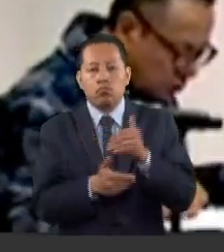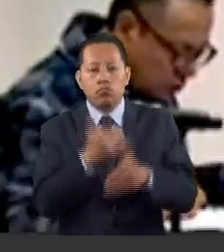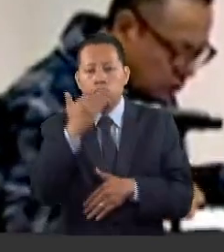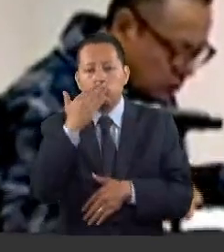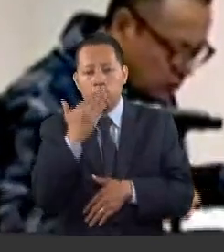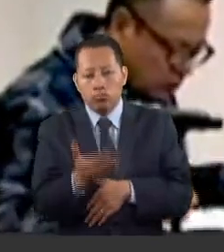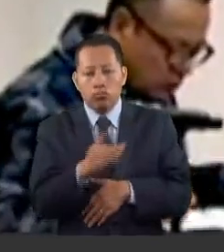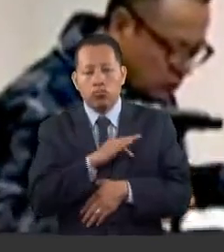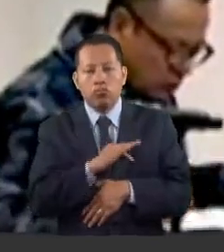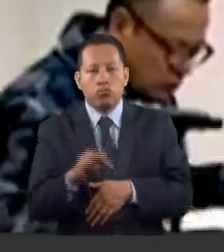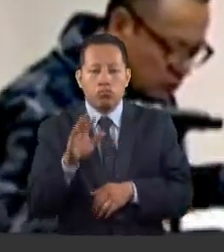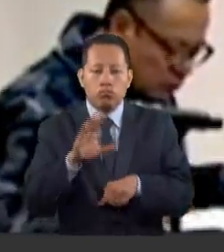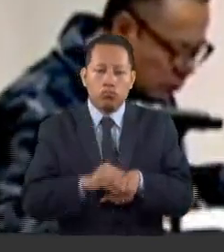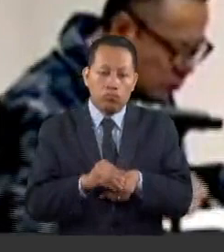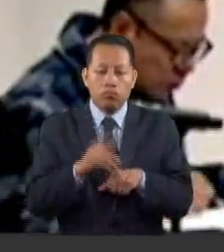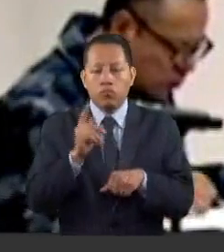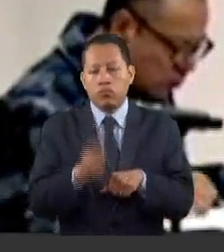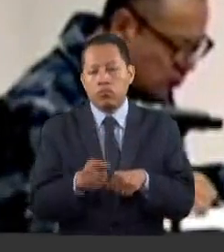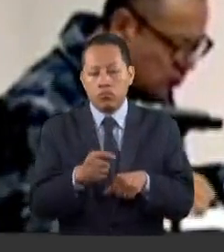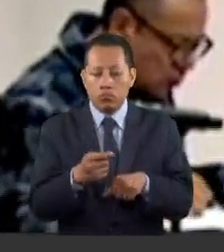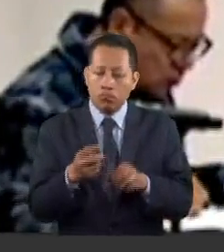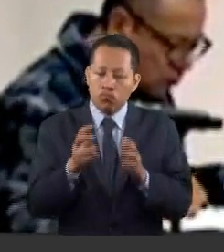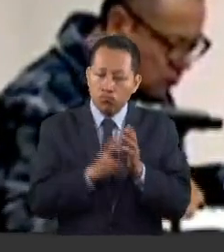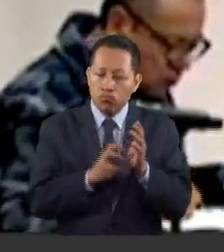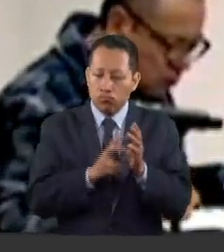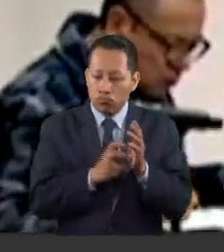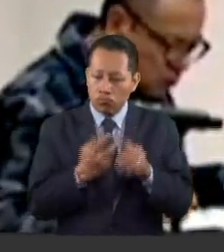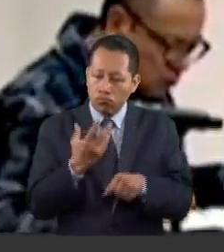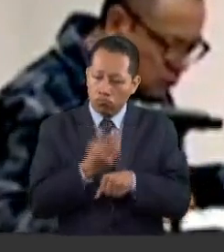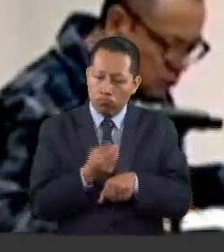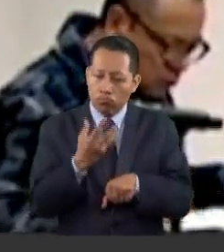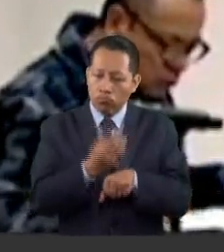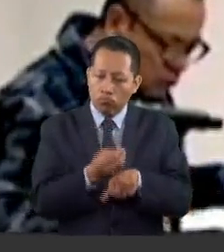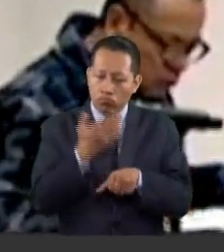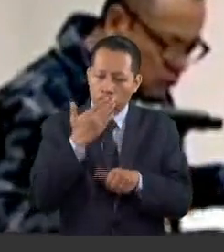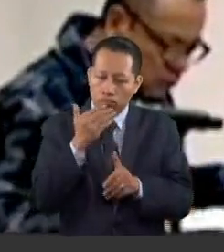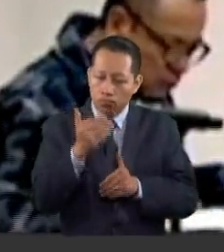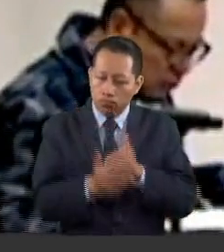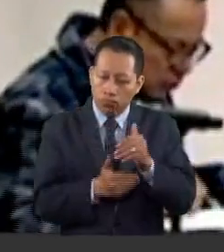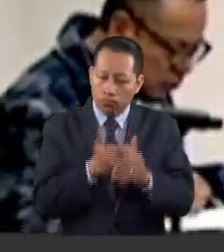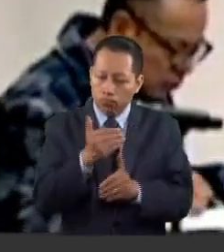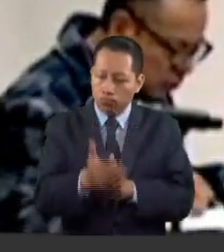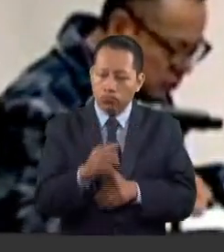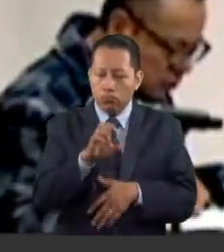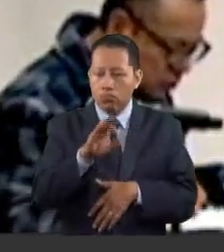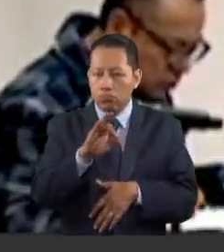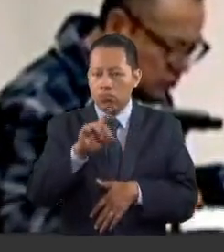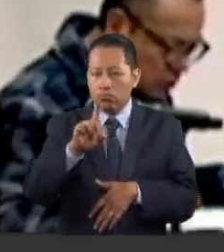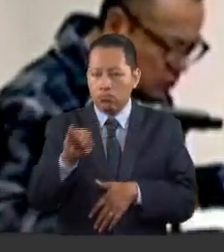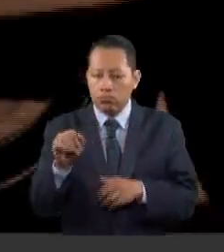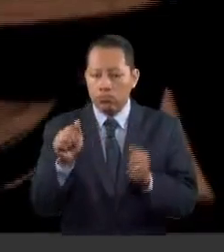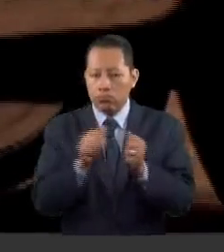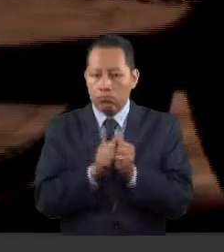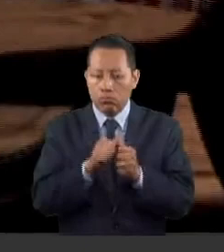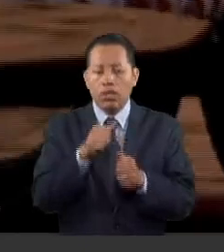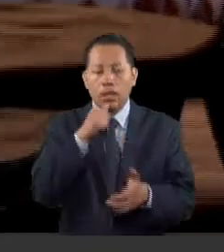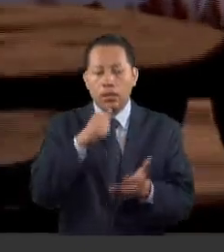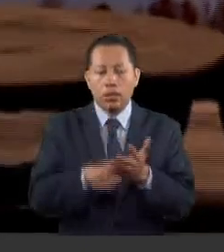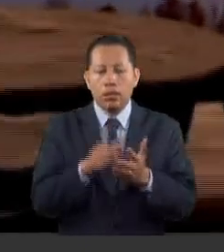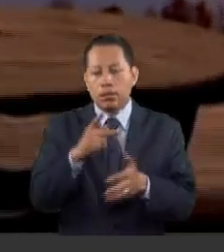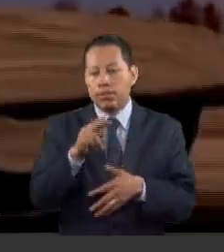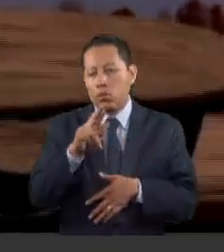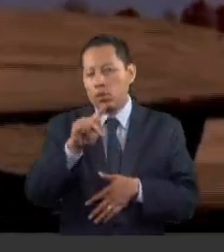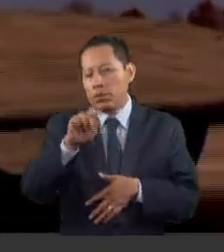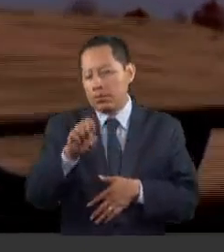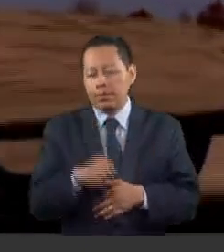permita la actualización y perfeccionamiento del CFDI con complemento carta-aporte. La industria del